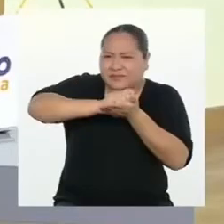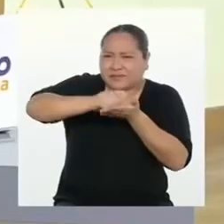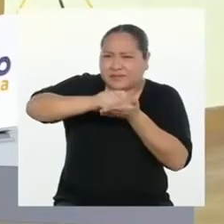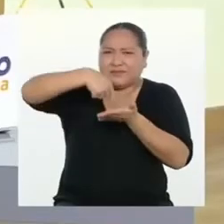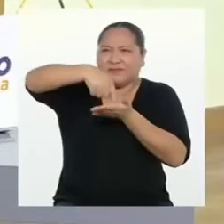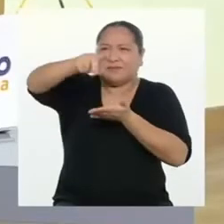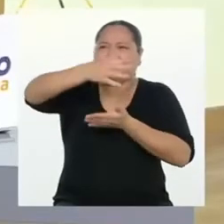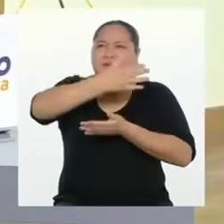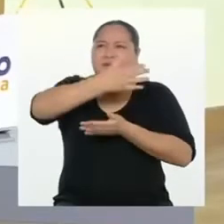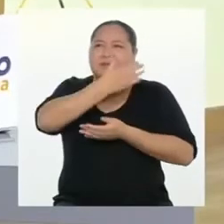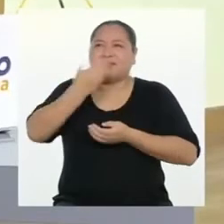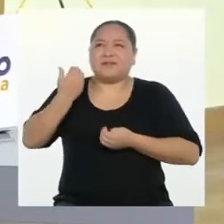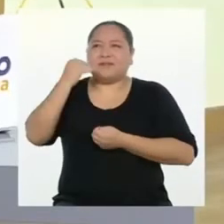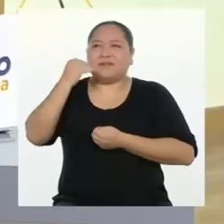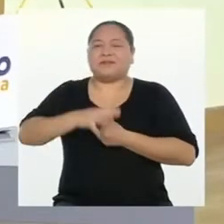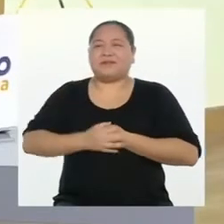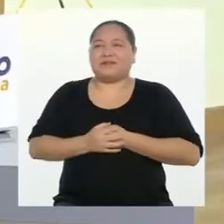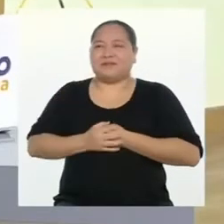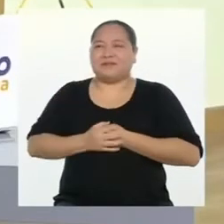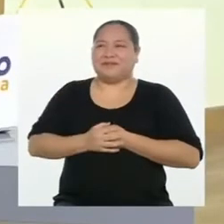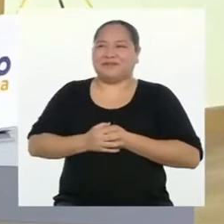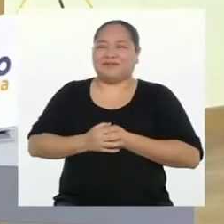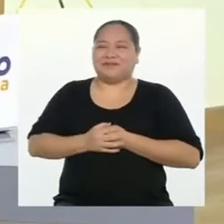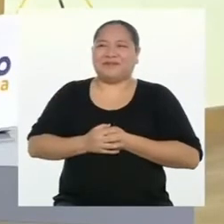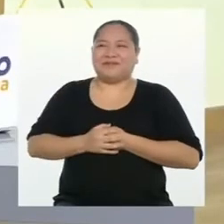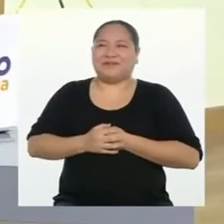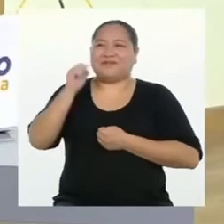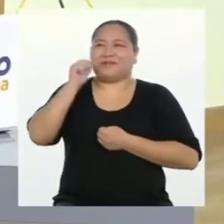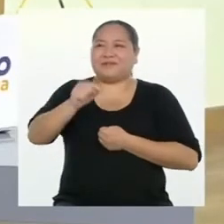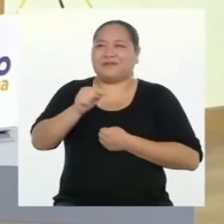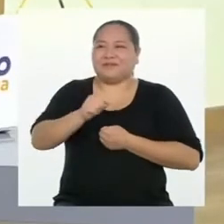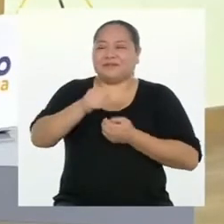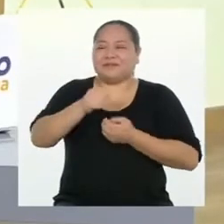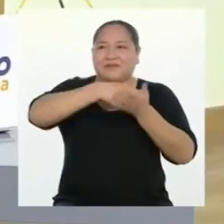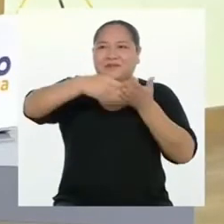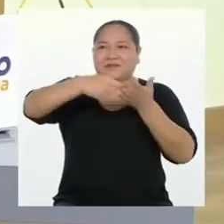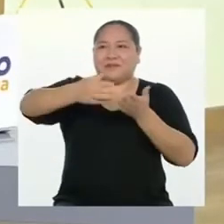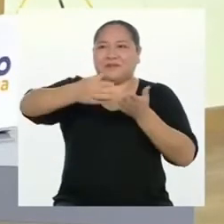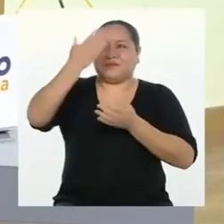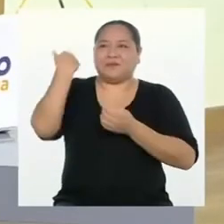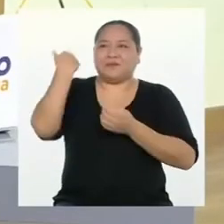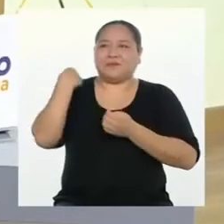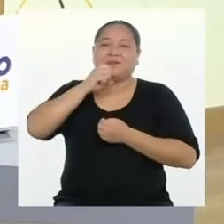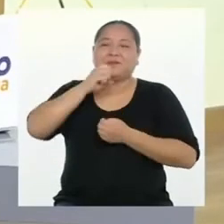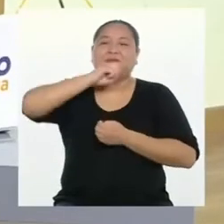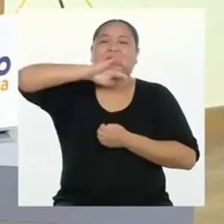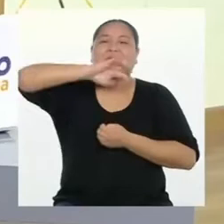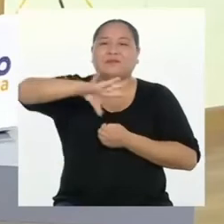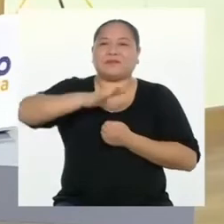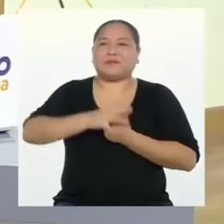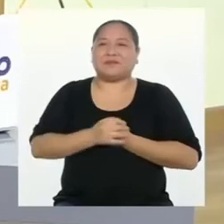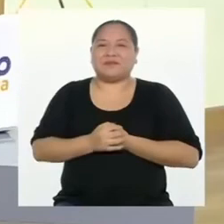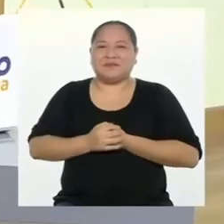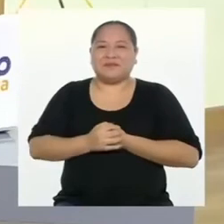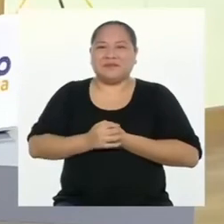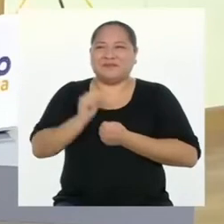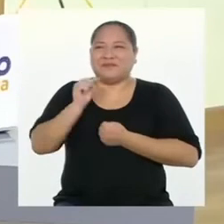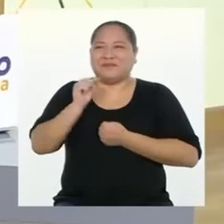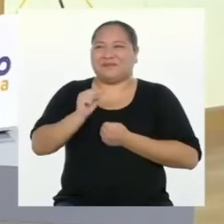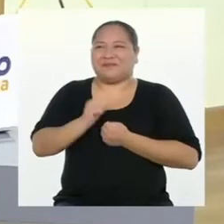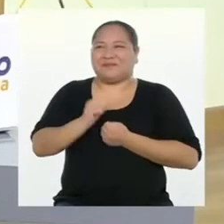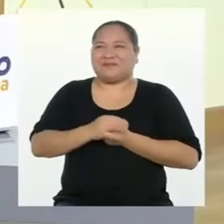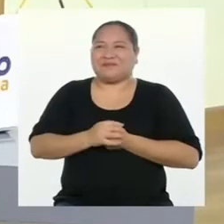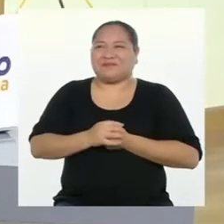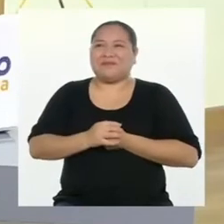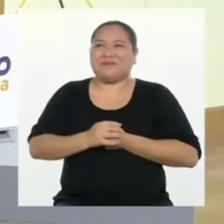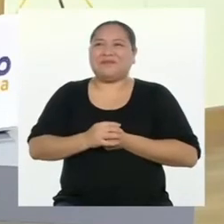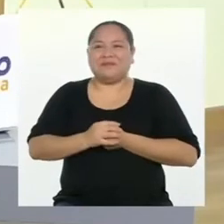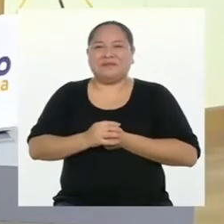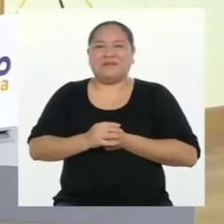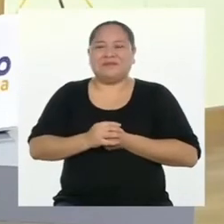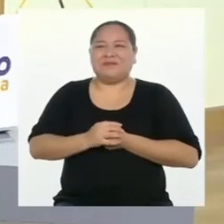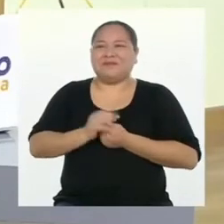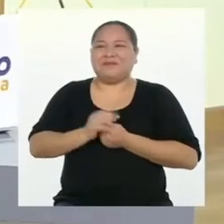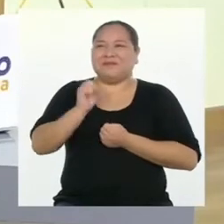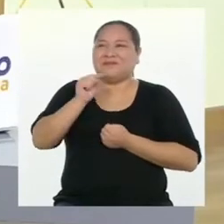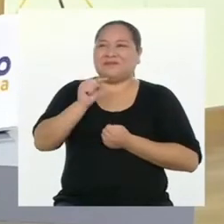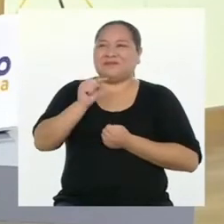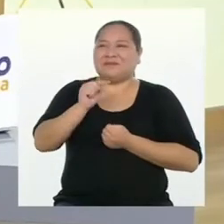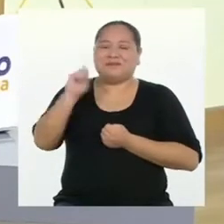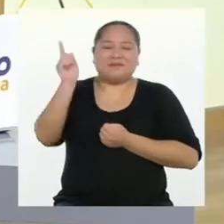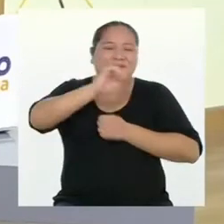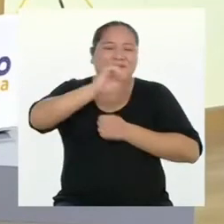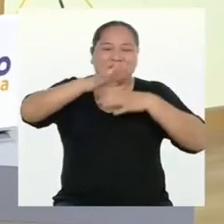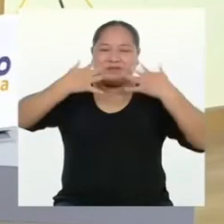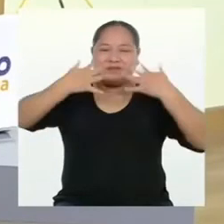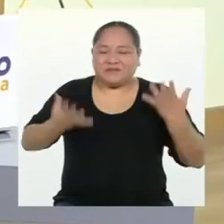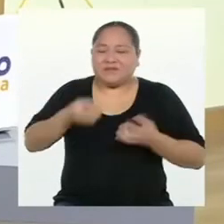Sí, lo escribí luego del programa pasado. Dice así. Si la vacuna no ha llegado, no hay por qué brindar.